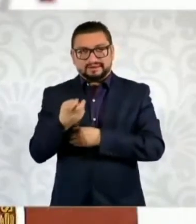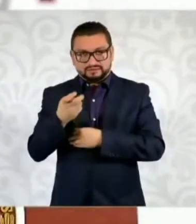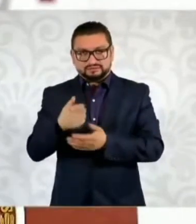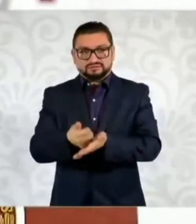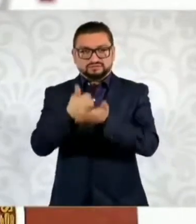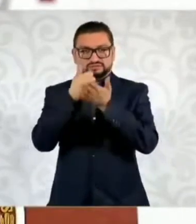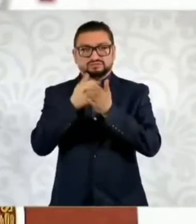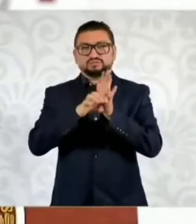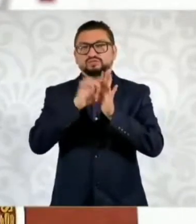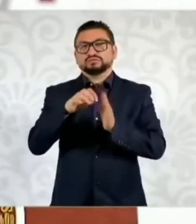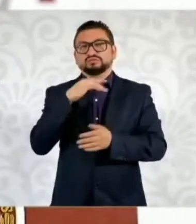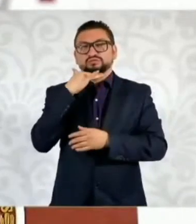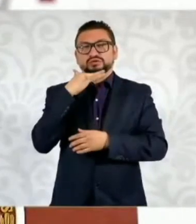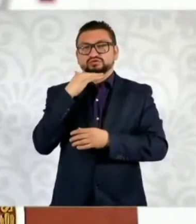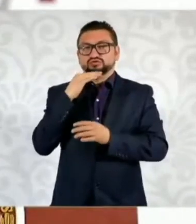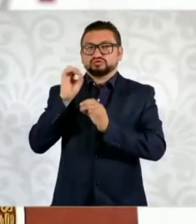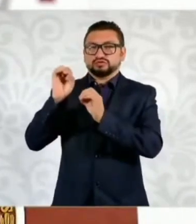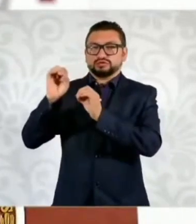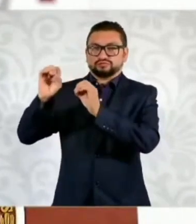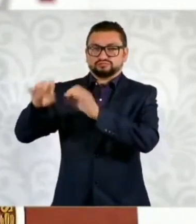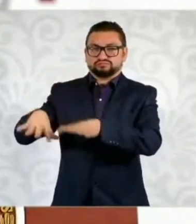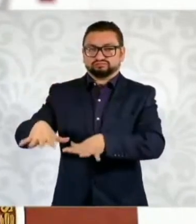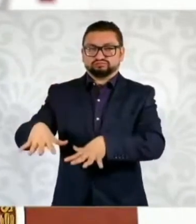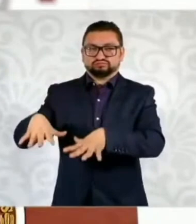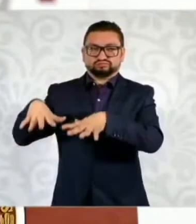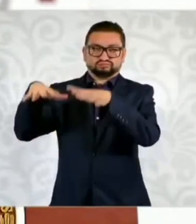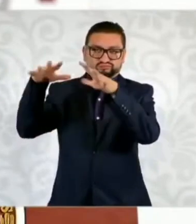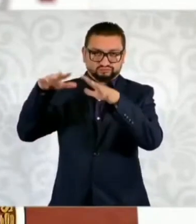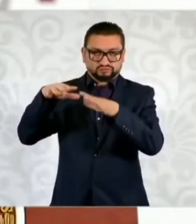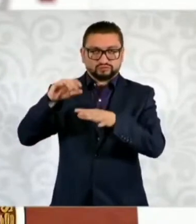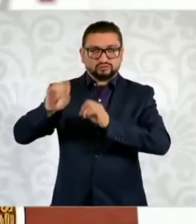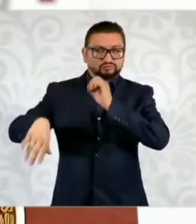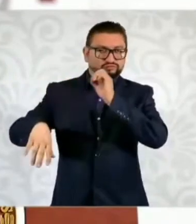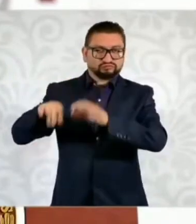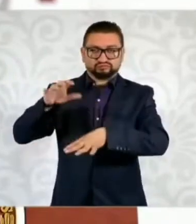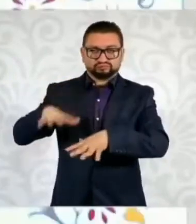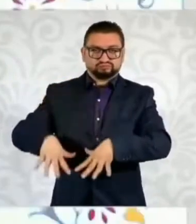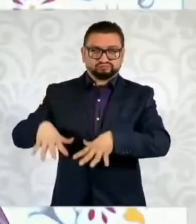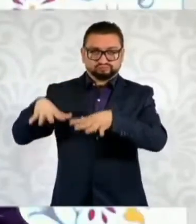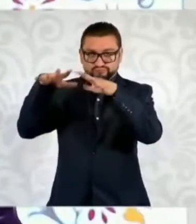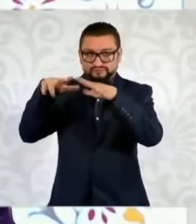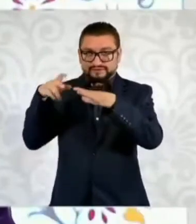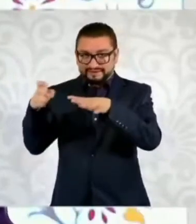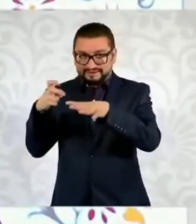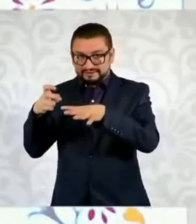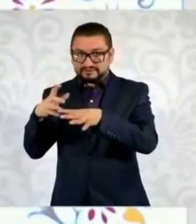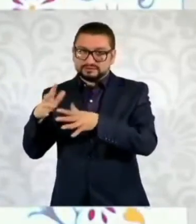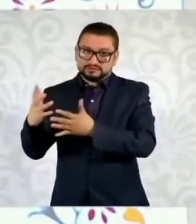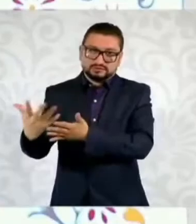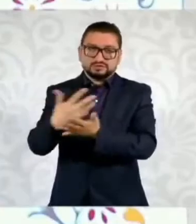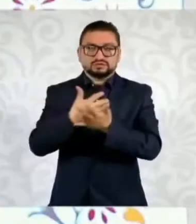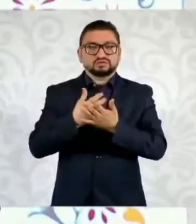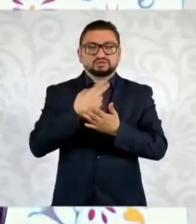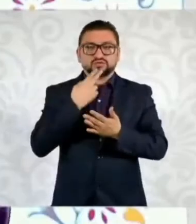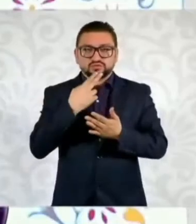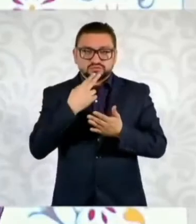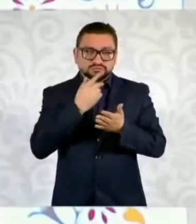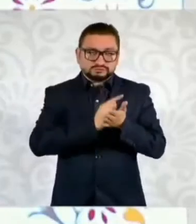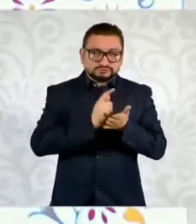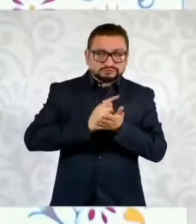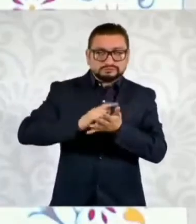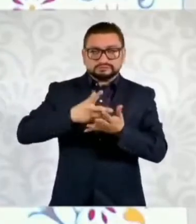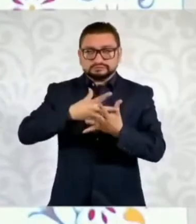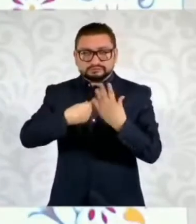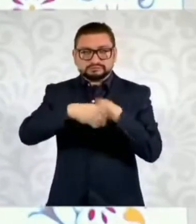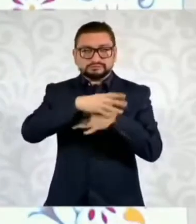La basura que queda en un relleno sanitario o tirada en un basurero, si la reciclas, pues estás…